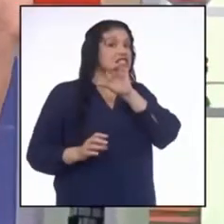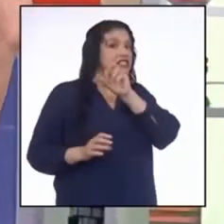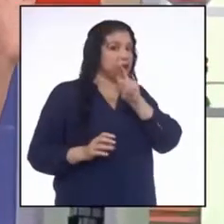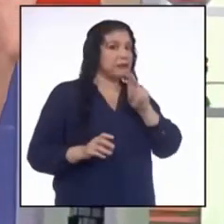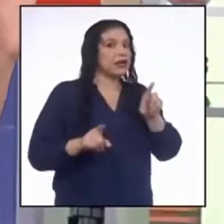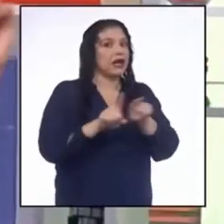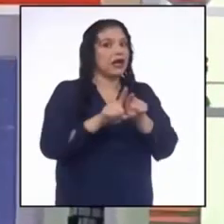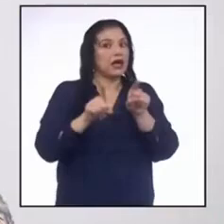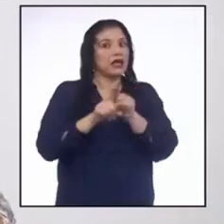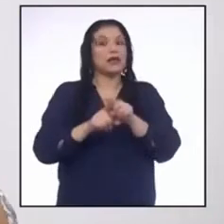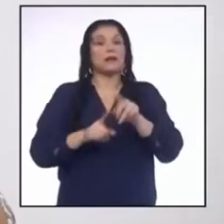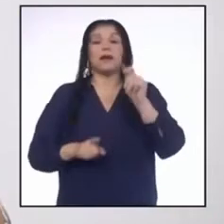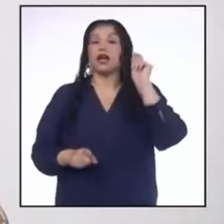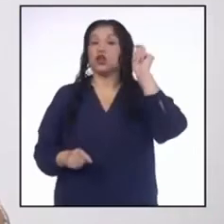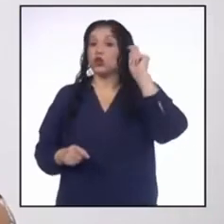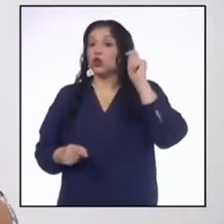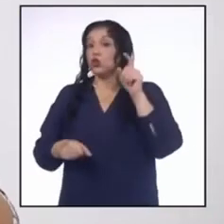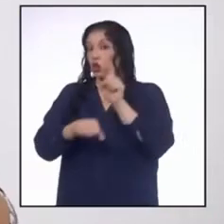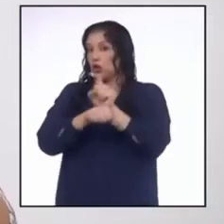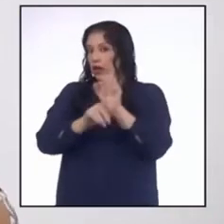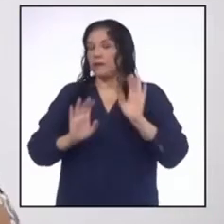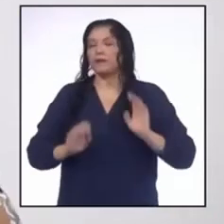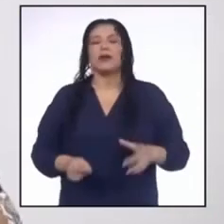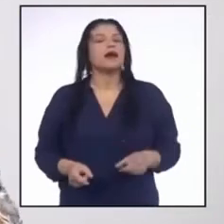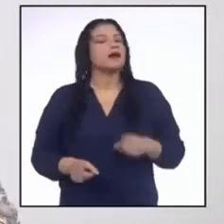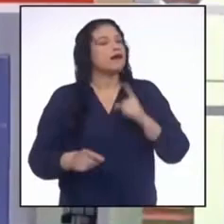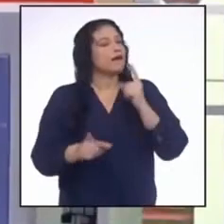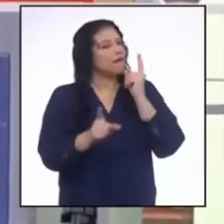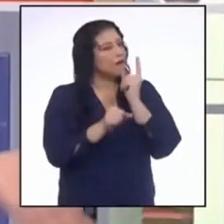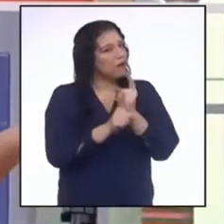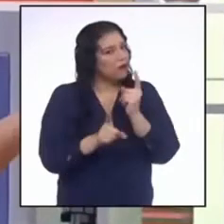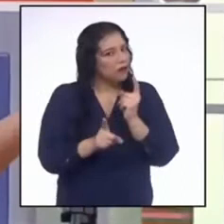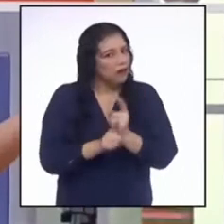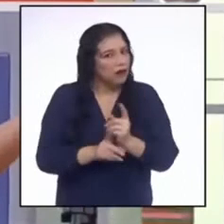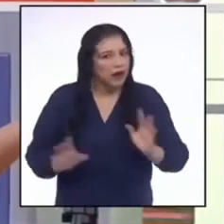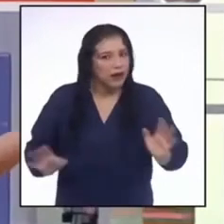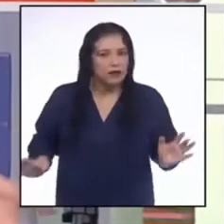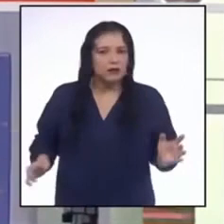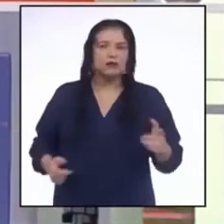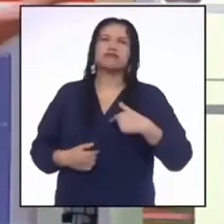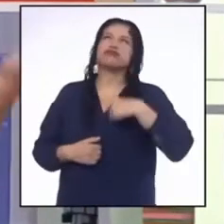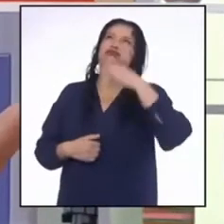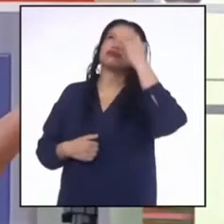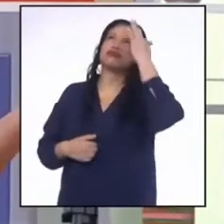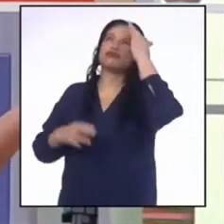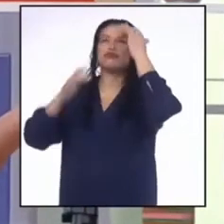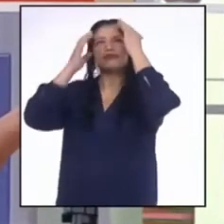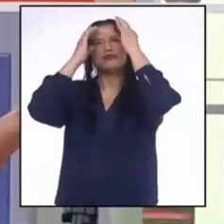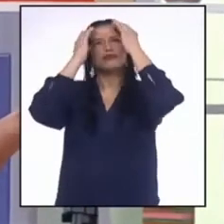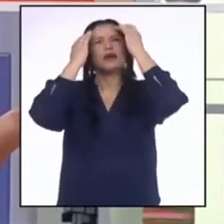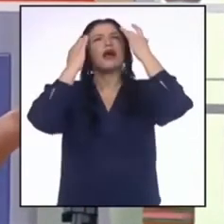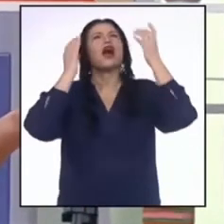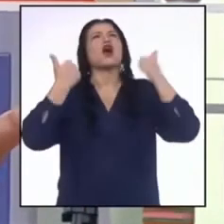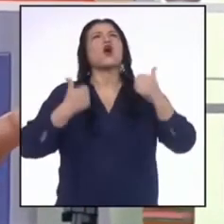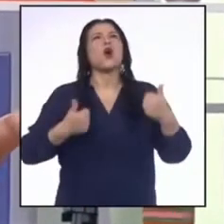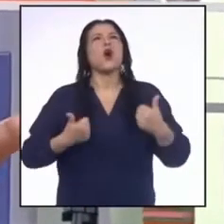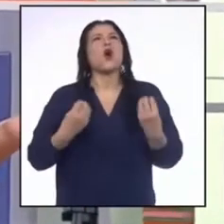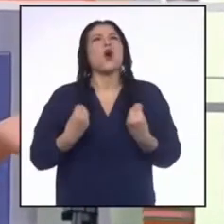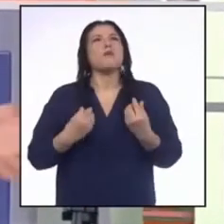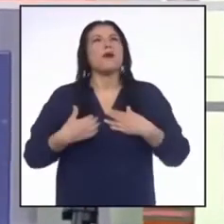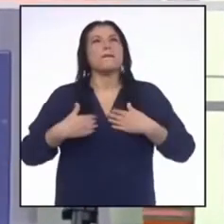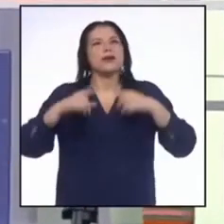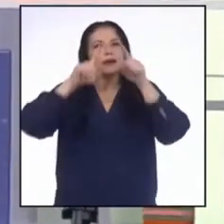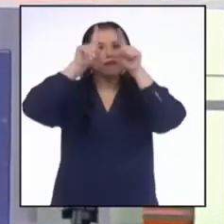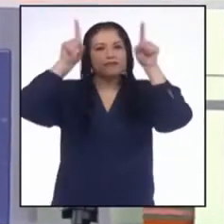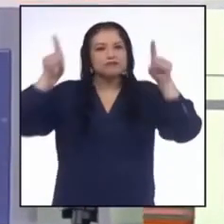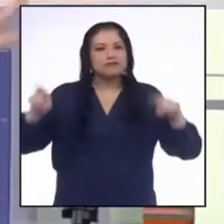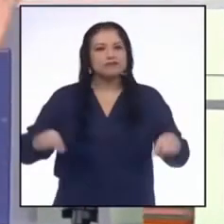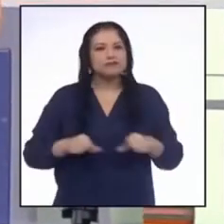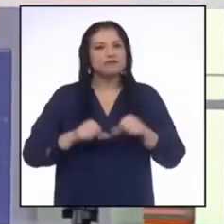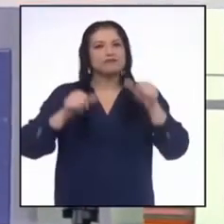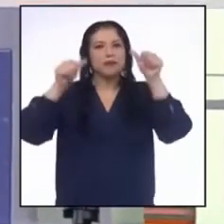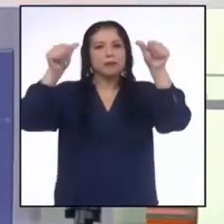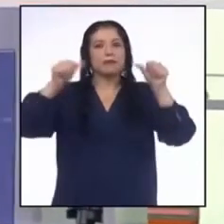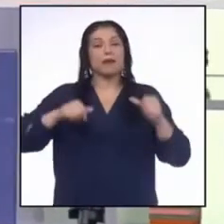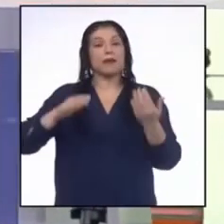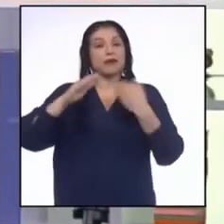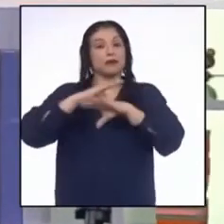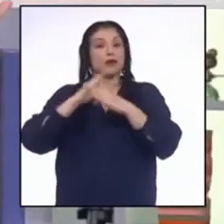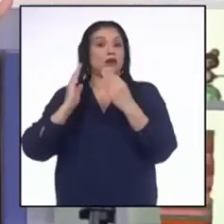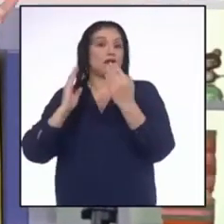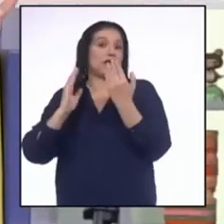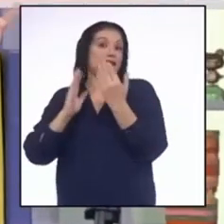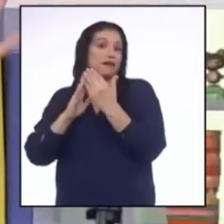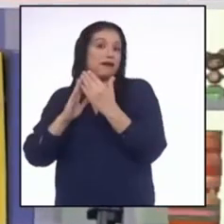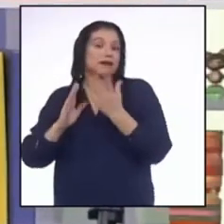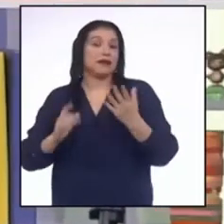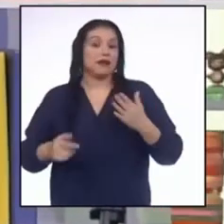también tutoría. Así es, Stephanie. Ya estoy pensando en cómo quedará mi periódico mural para mi hogar. Porque yo en el